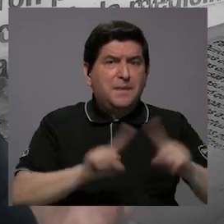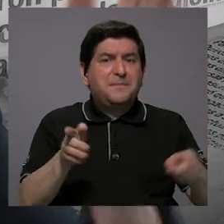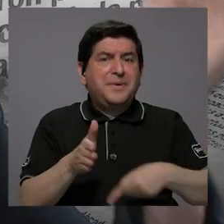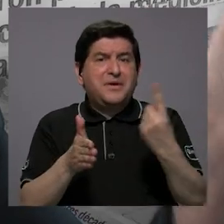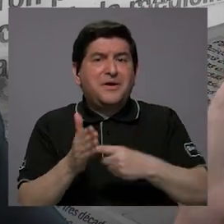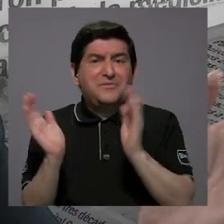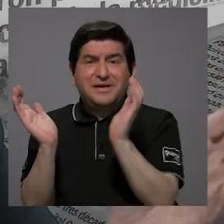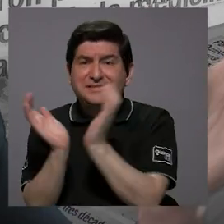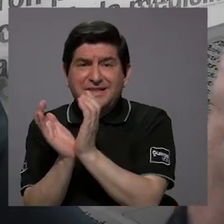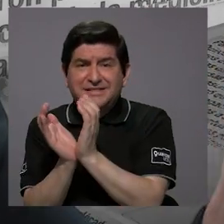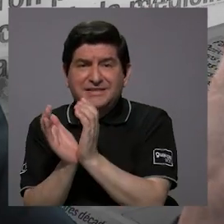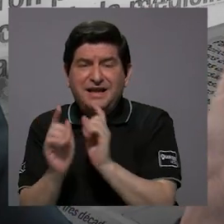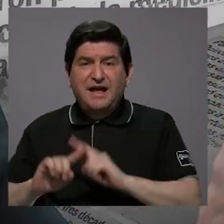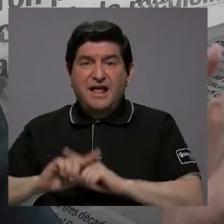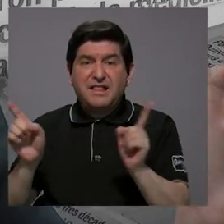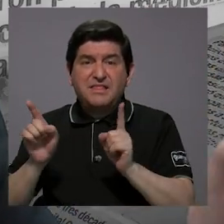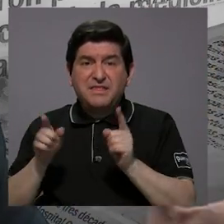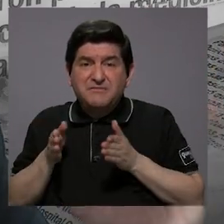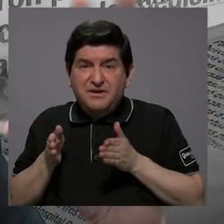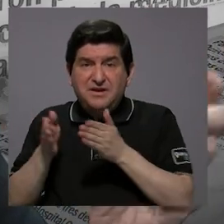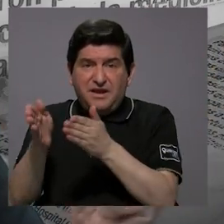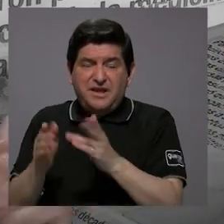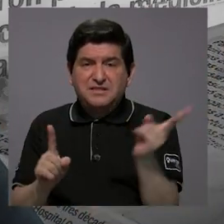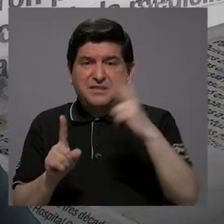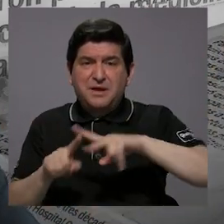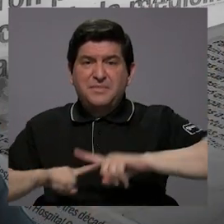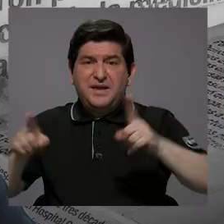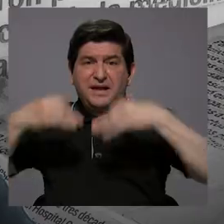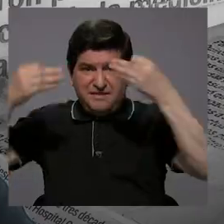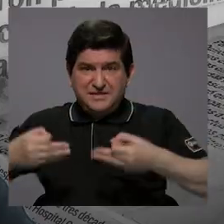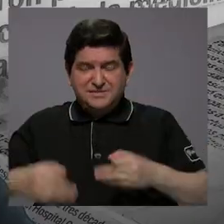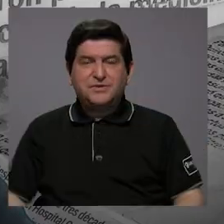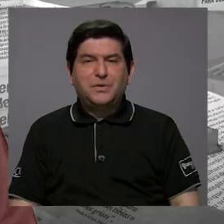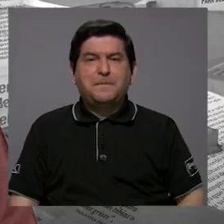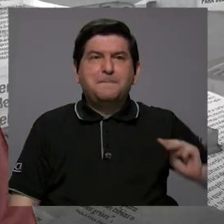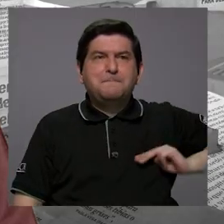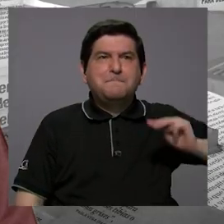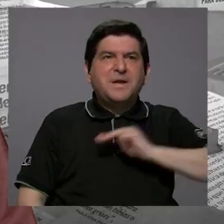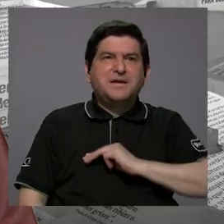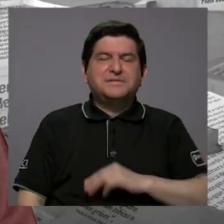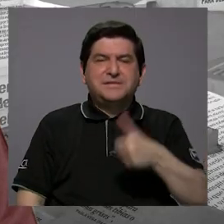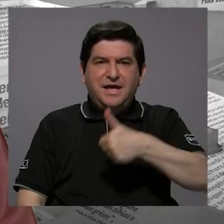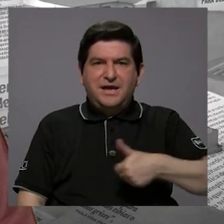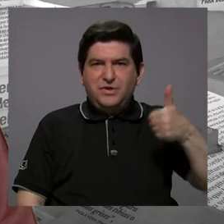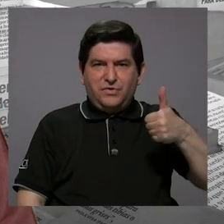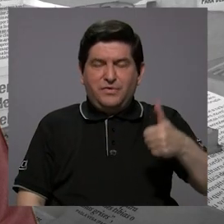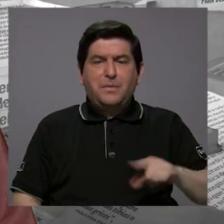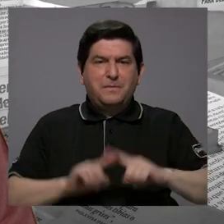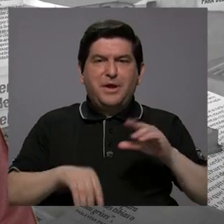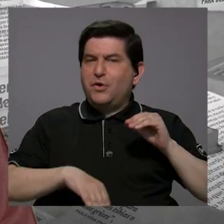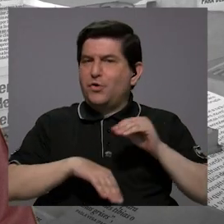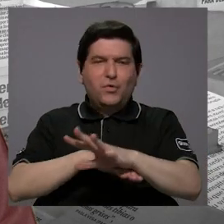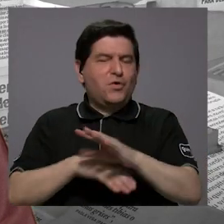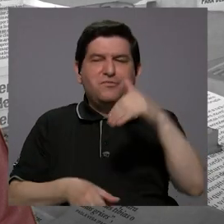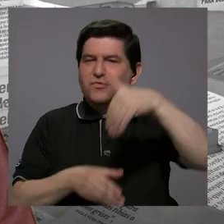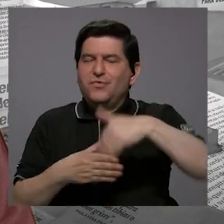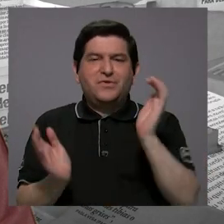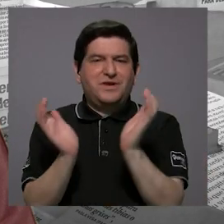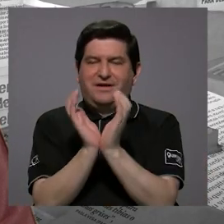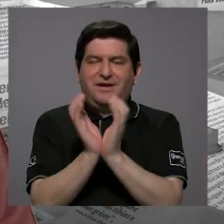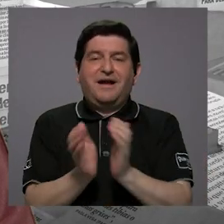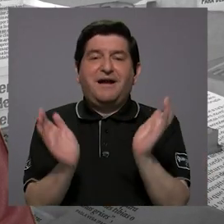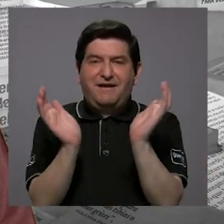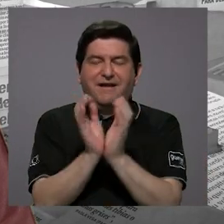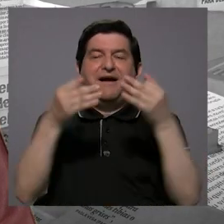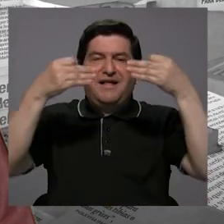muchas veces la caja va por otro lado aplicando otro tipo de medidas. El ministerio es un ente rector, pero no tiene tanta injerencia dentro de la caja. Al final, la